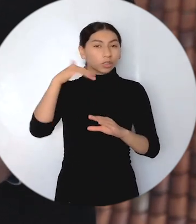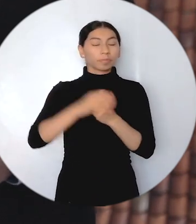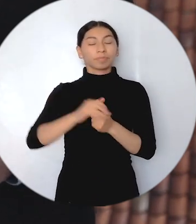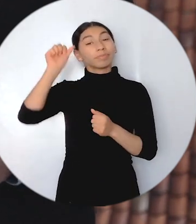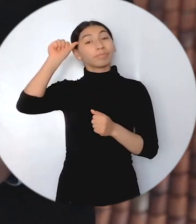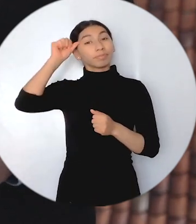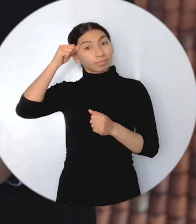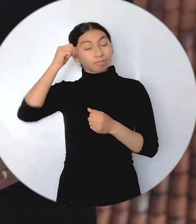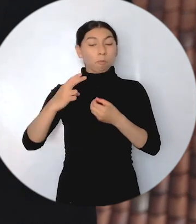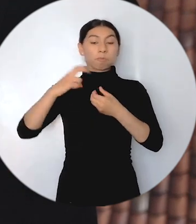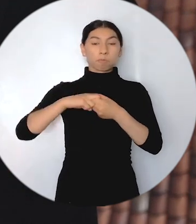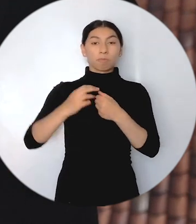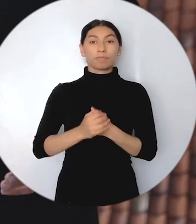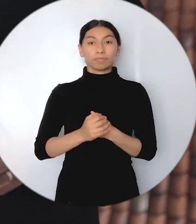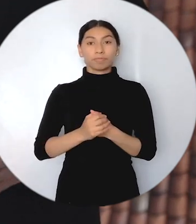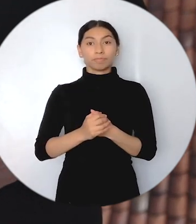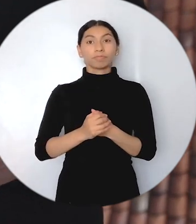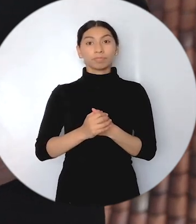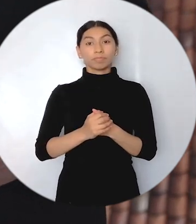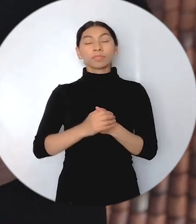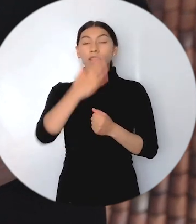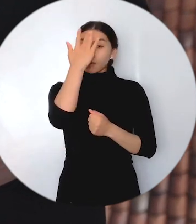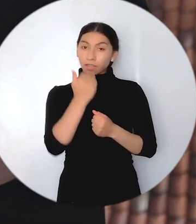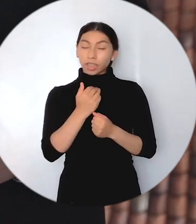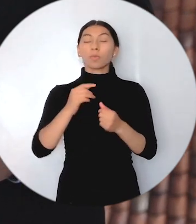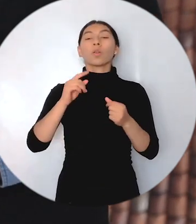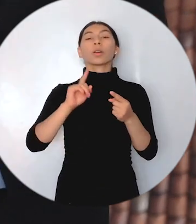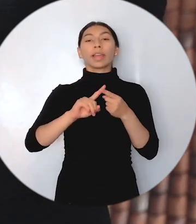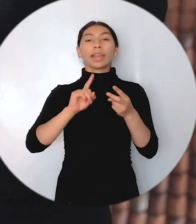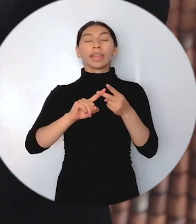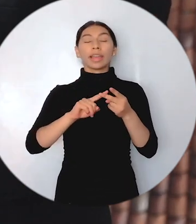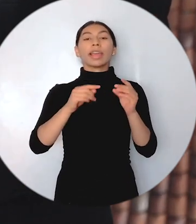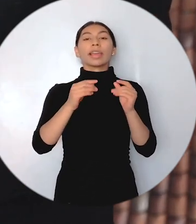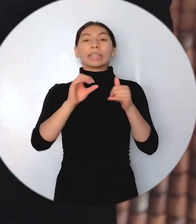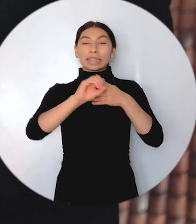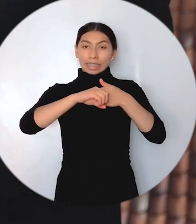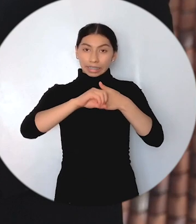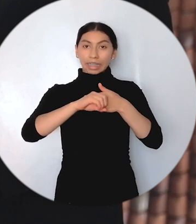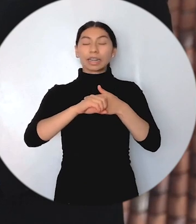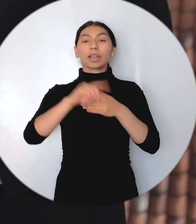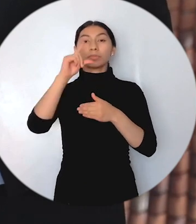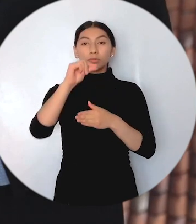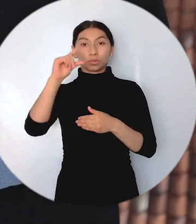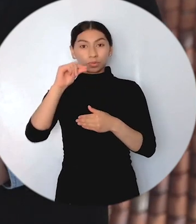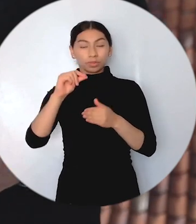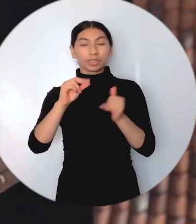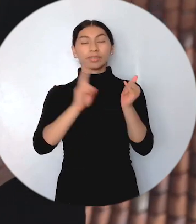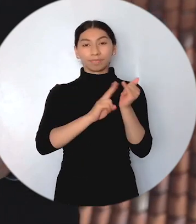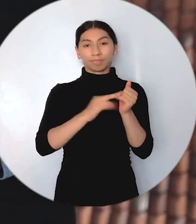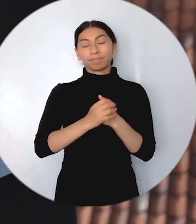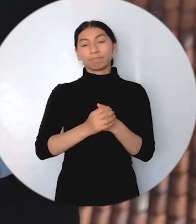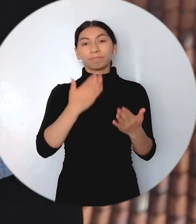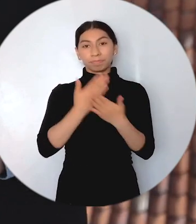personas que nos escriben a diario. Recuerden que pueden seguirnos en nuestras redes sociales a través de Facebook, Instagram, YouTube y Twitter con